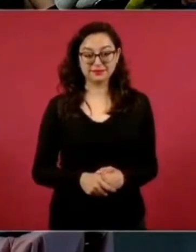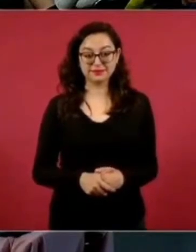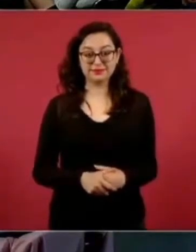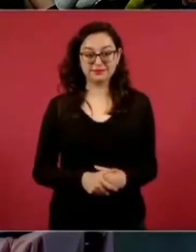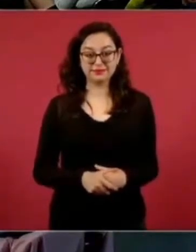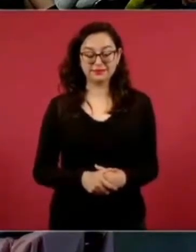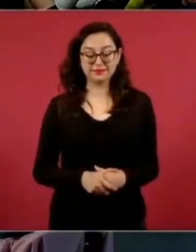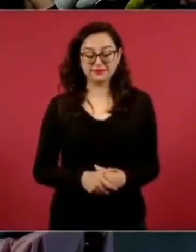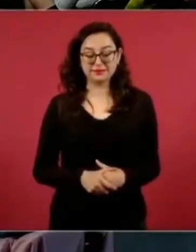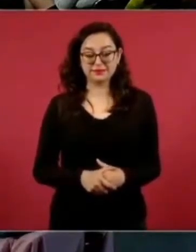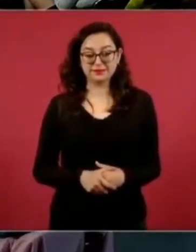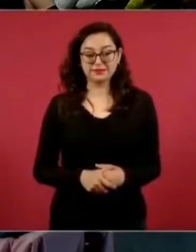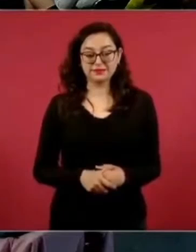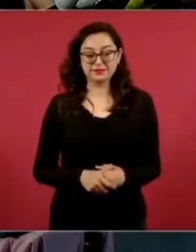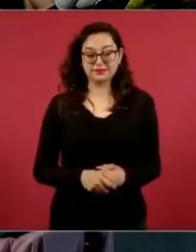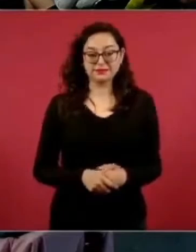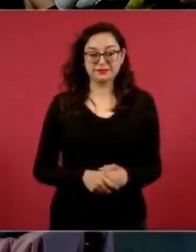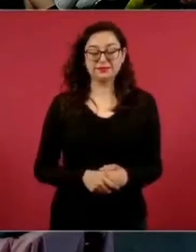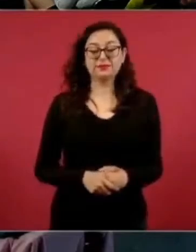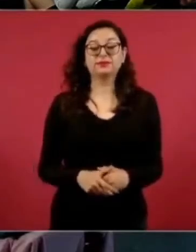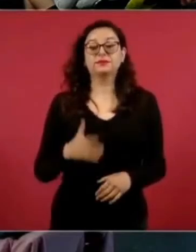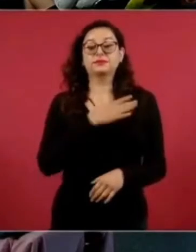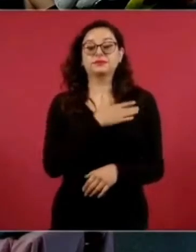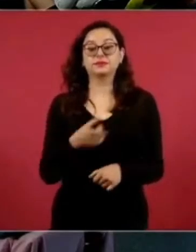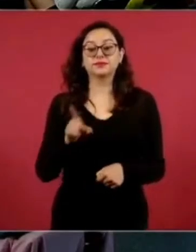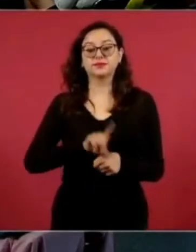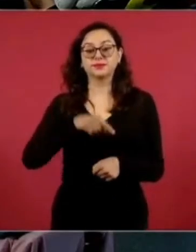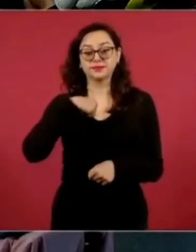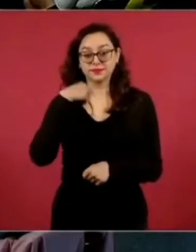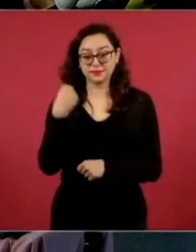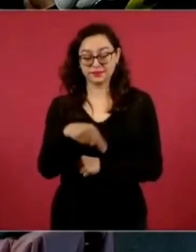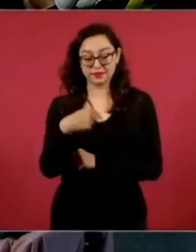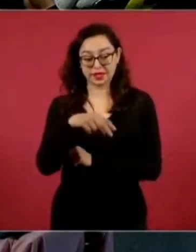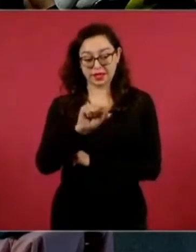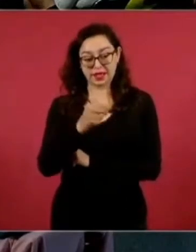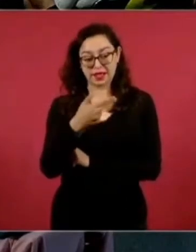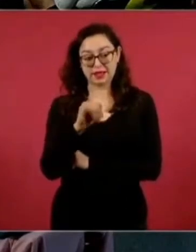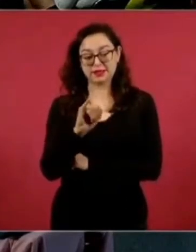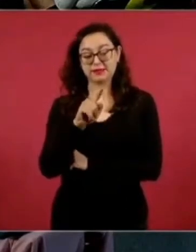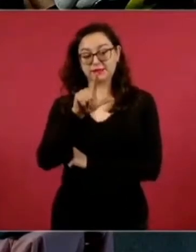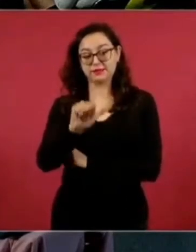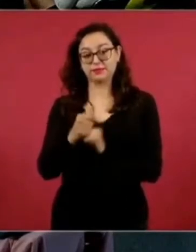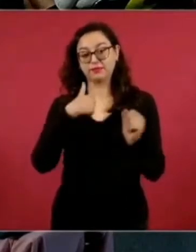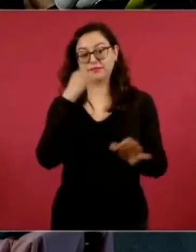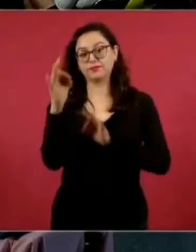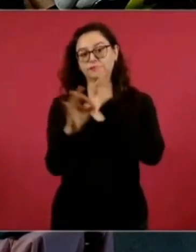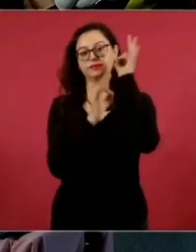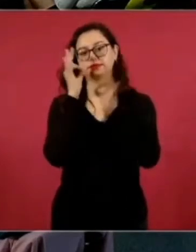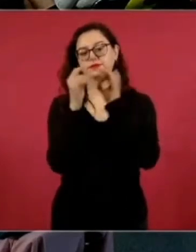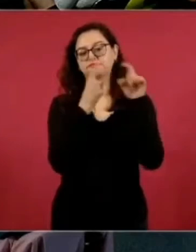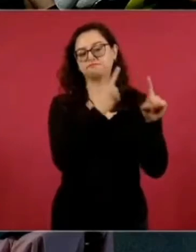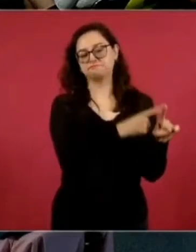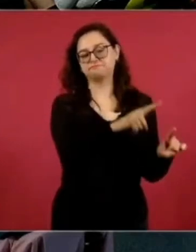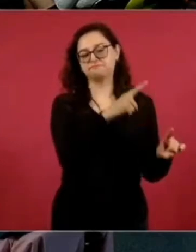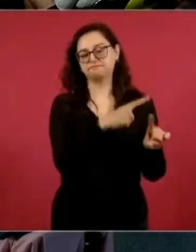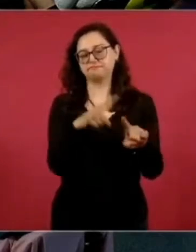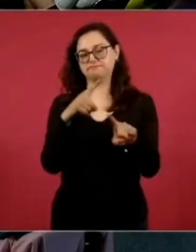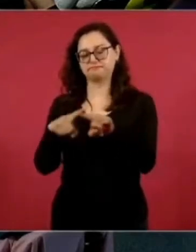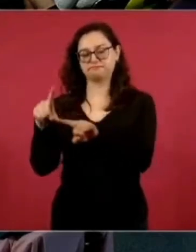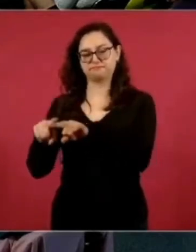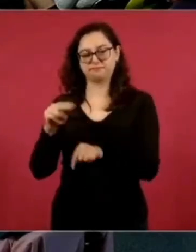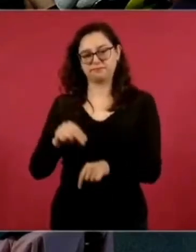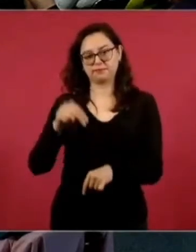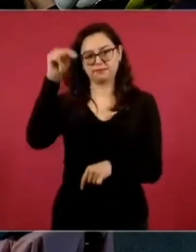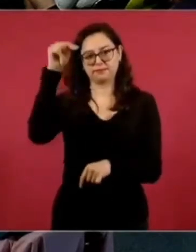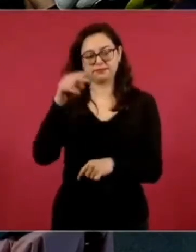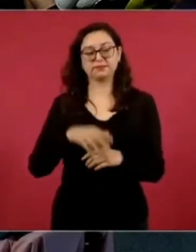Gracias. Buenos días, Shaila Rosagel, corresponsal de Grupo Healy, el Iparcel de Sonora, La Crónica de Mexicali y Frontera